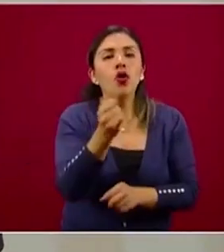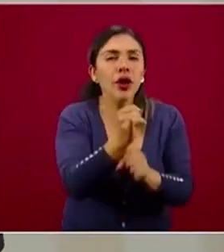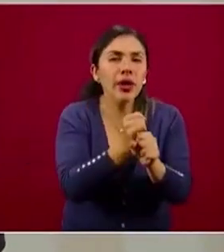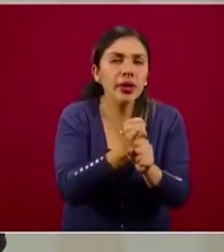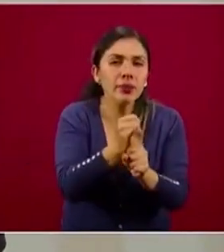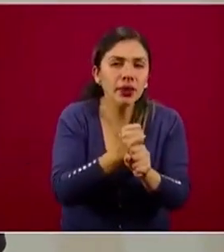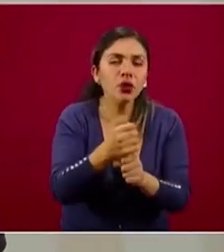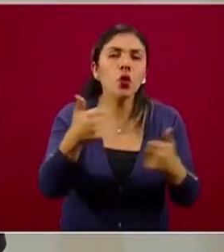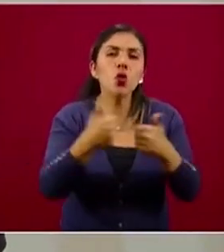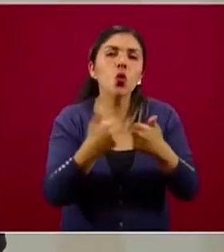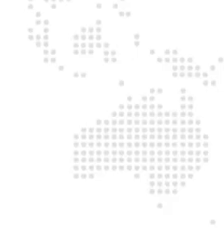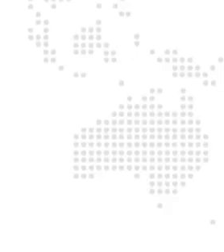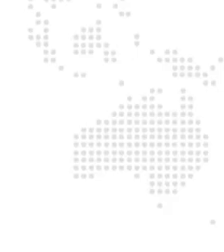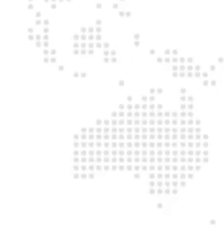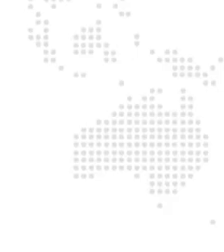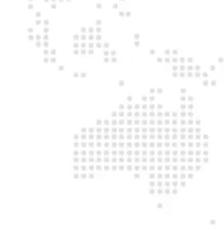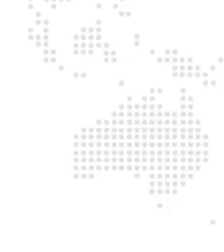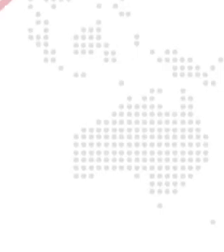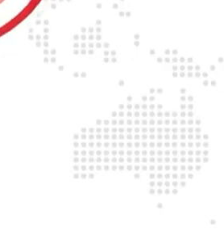en seres humanos.